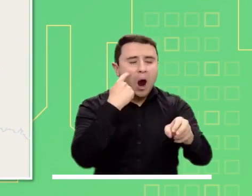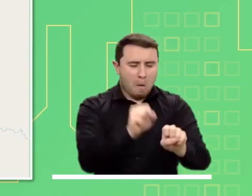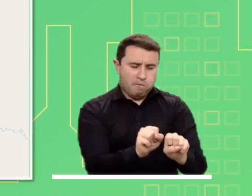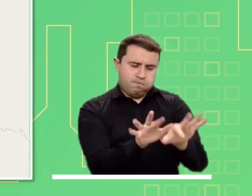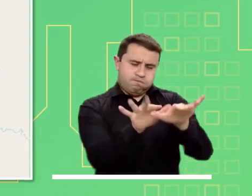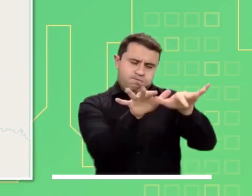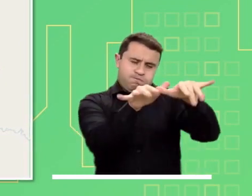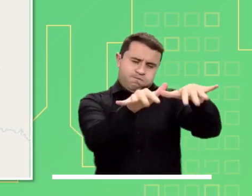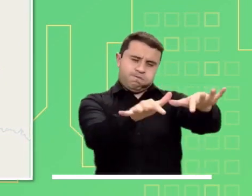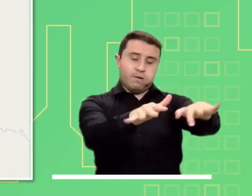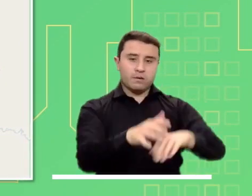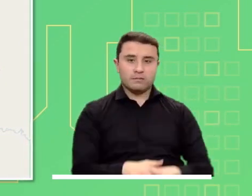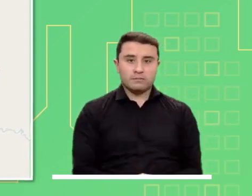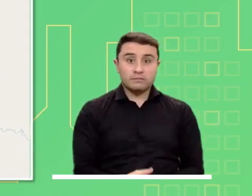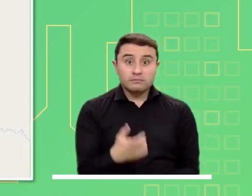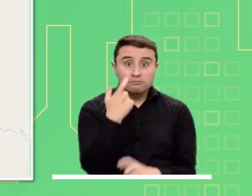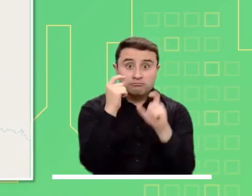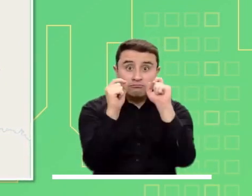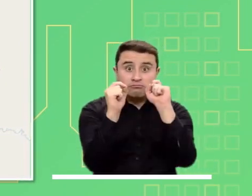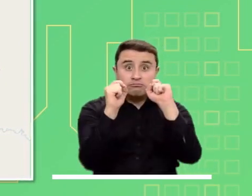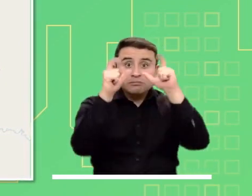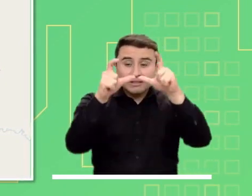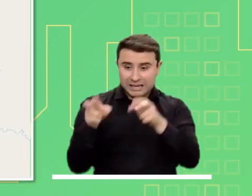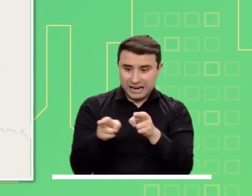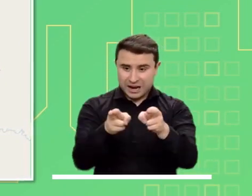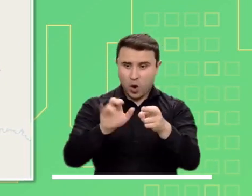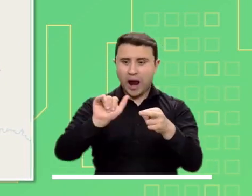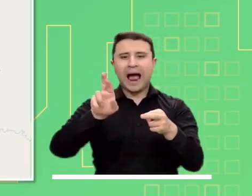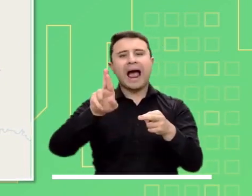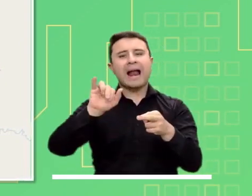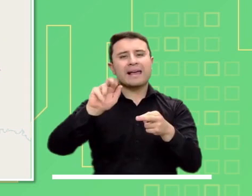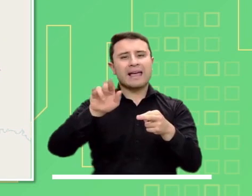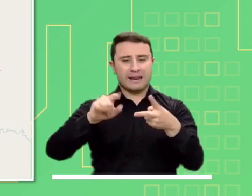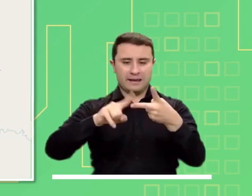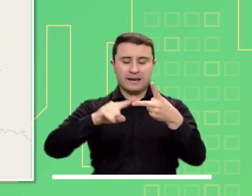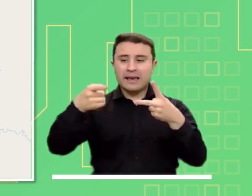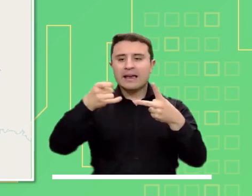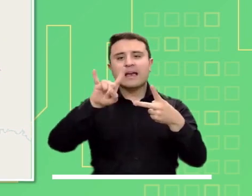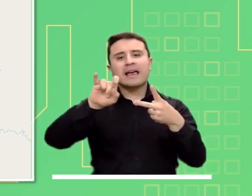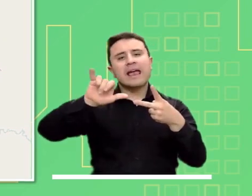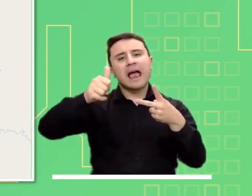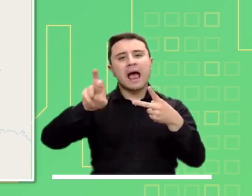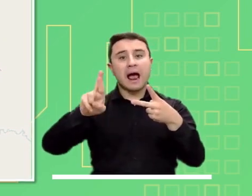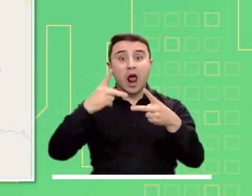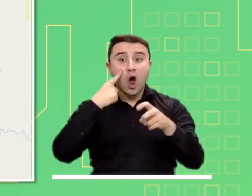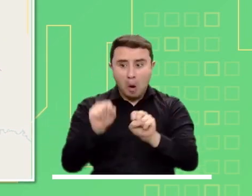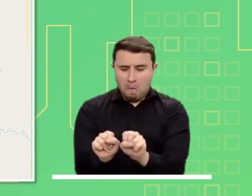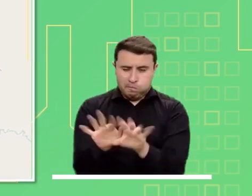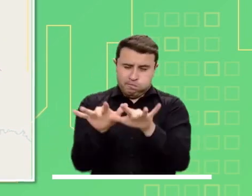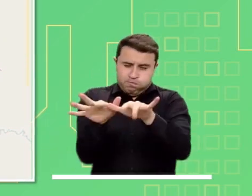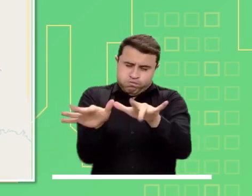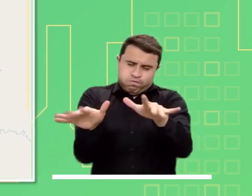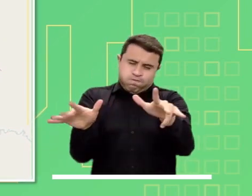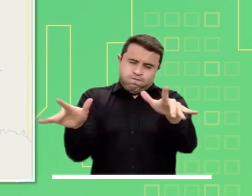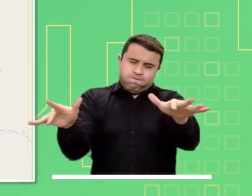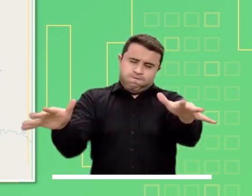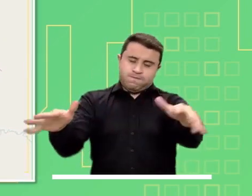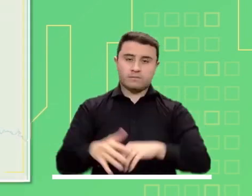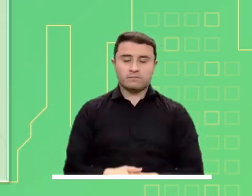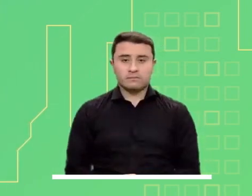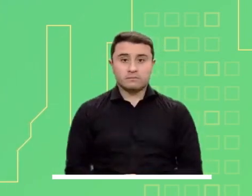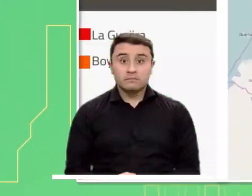en Río Subía. Se recomienda especial atención por desbordamiento del río Ariari y el río Guéjá.